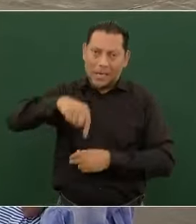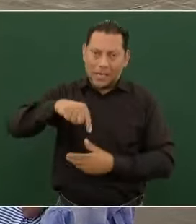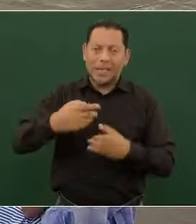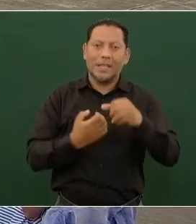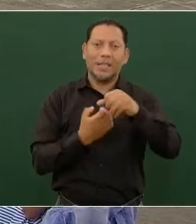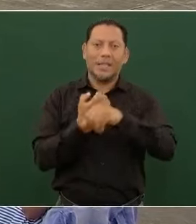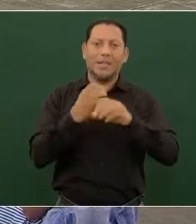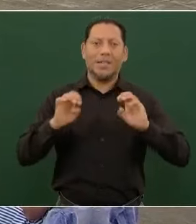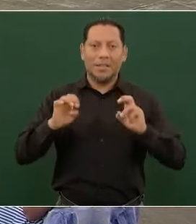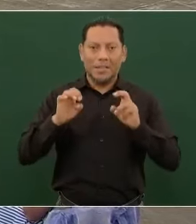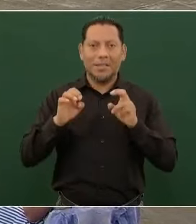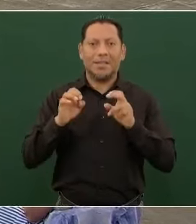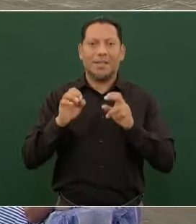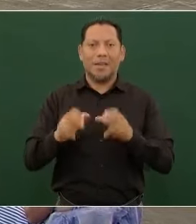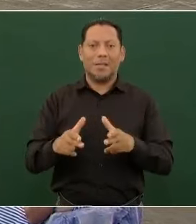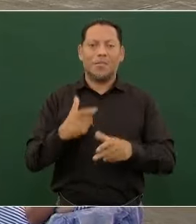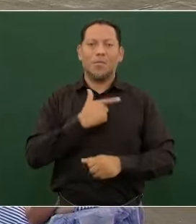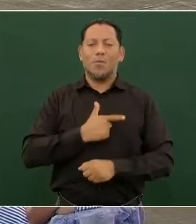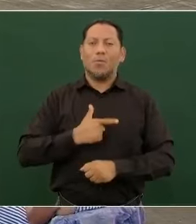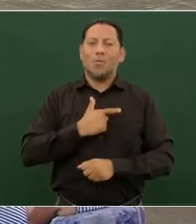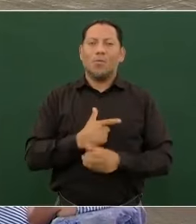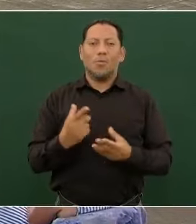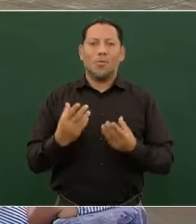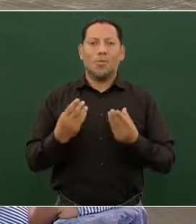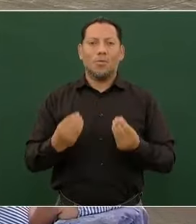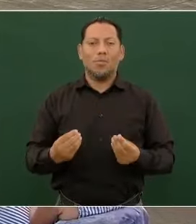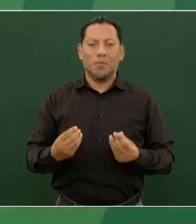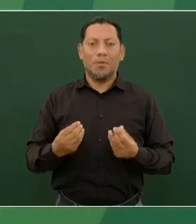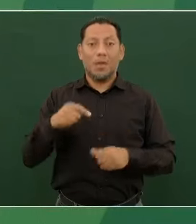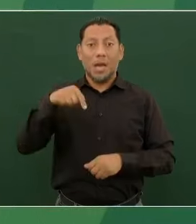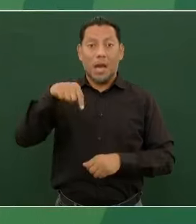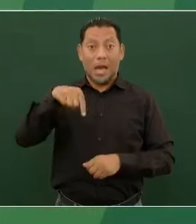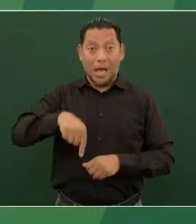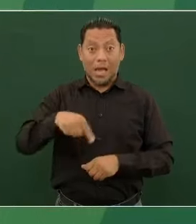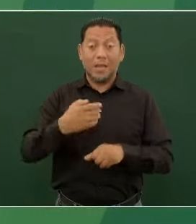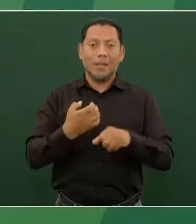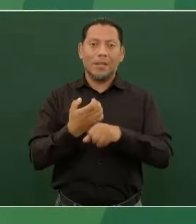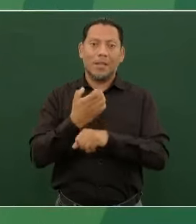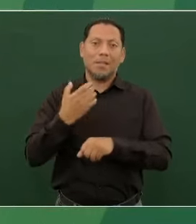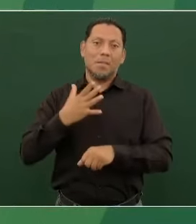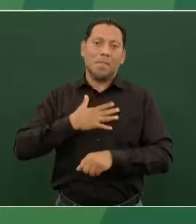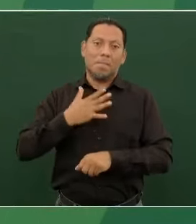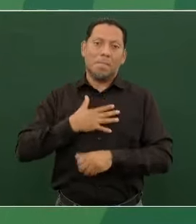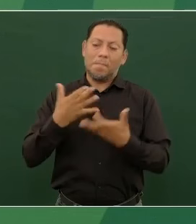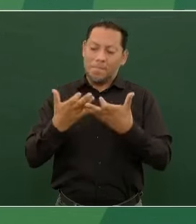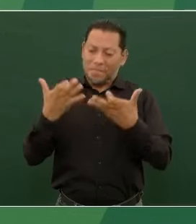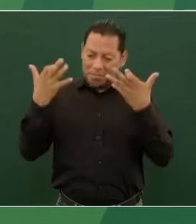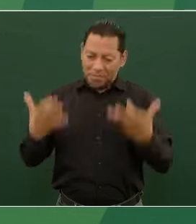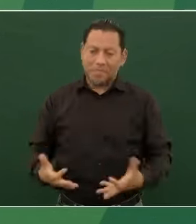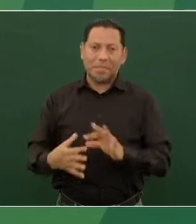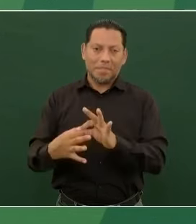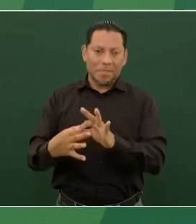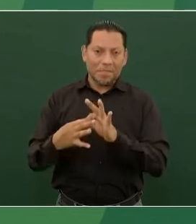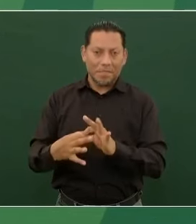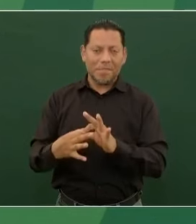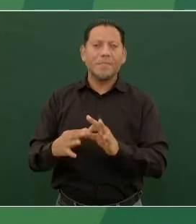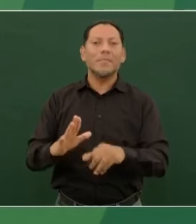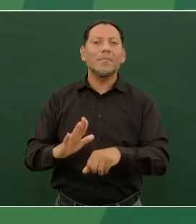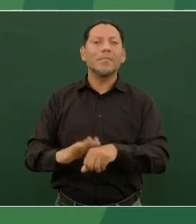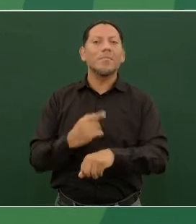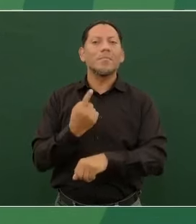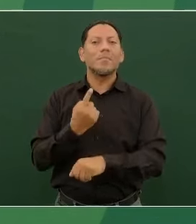Chiapas, pues que es mi tierra, porque